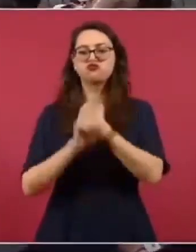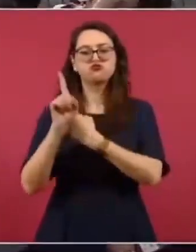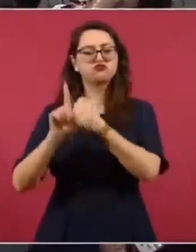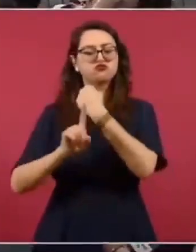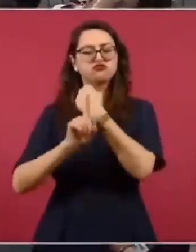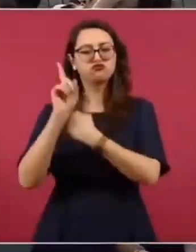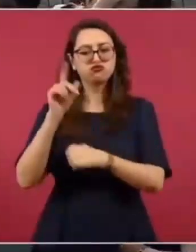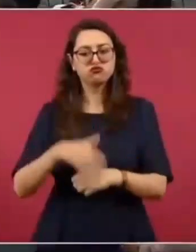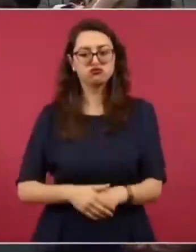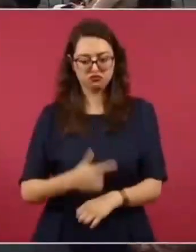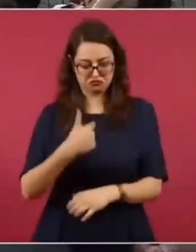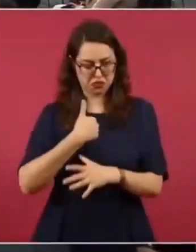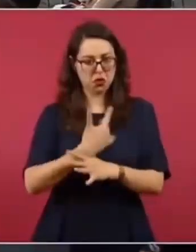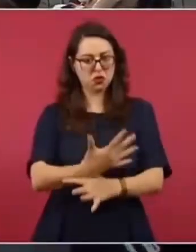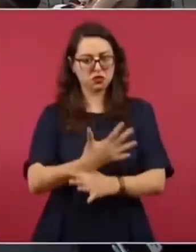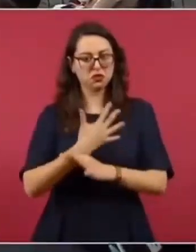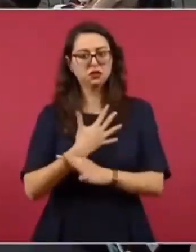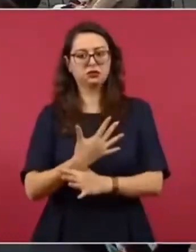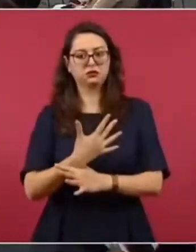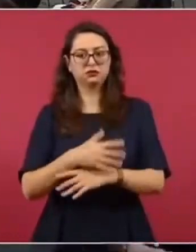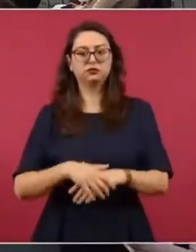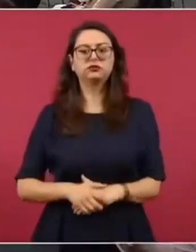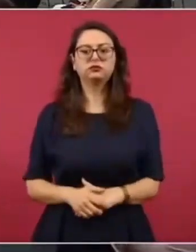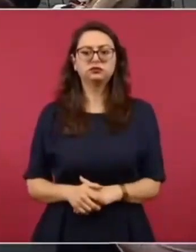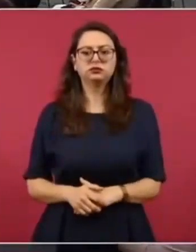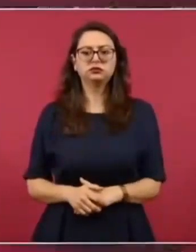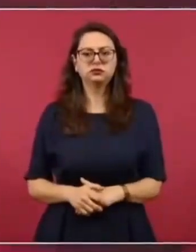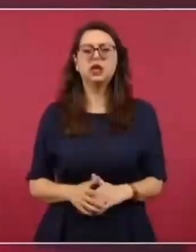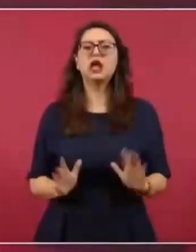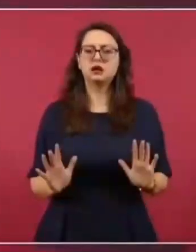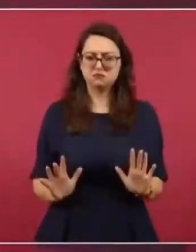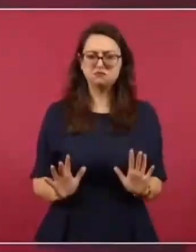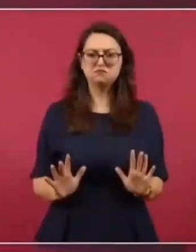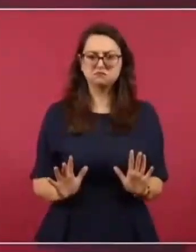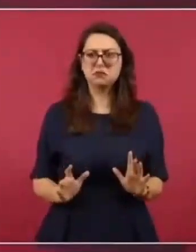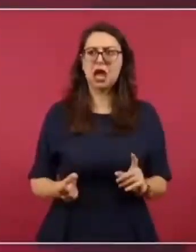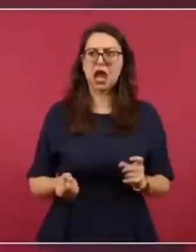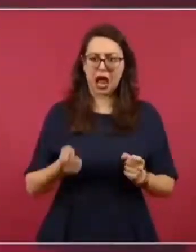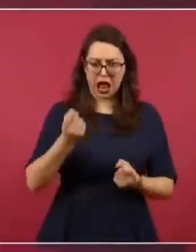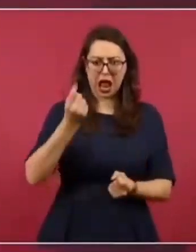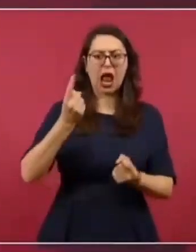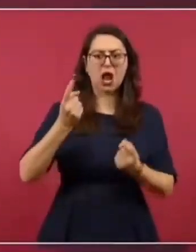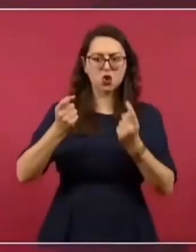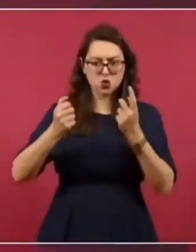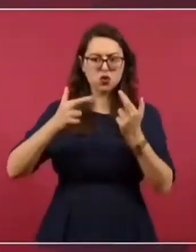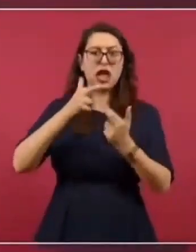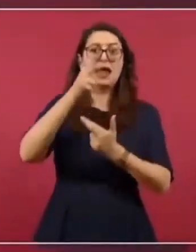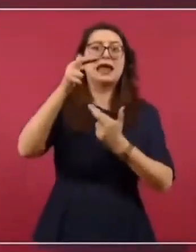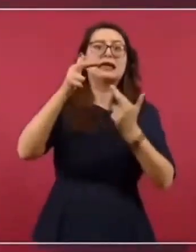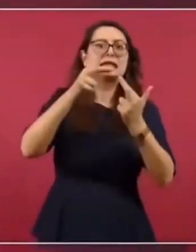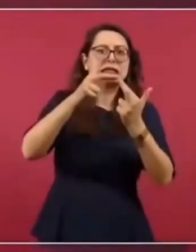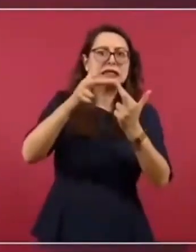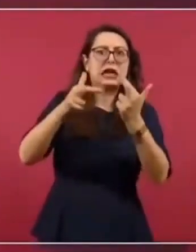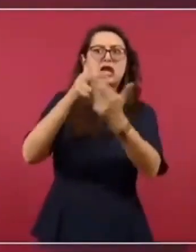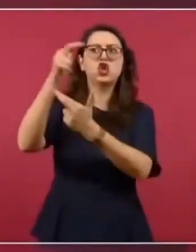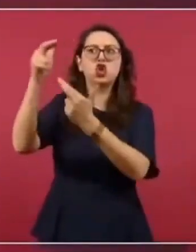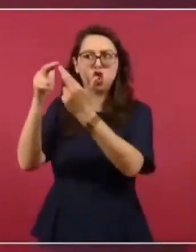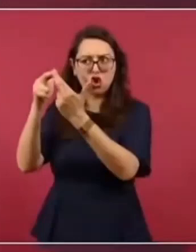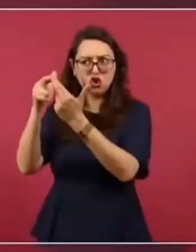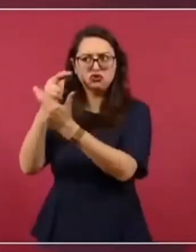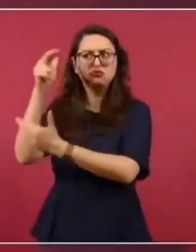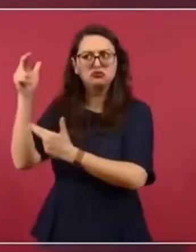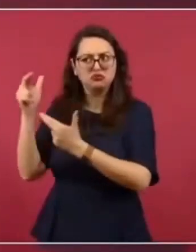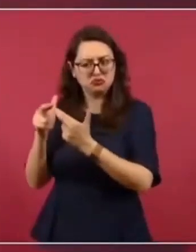Y sí, hay riesgos en unas regiones más que en otras, en unas ciudades más que otras.